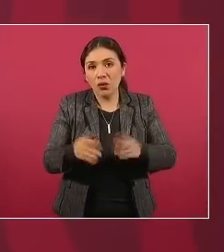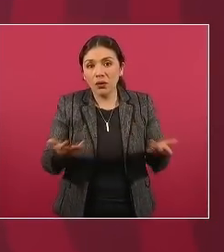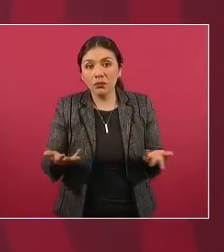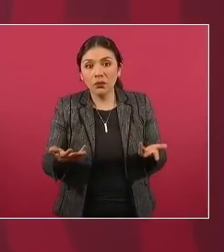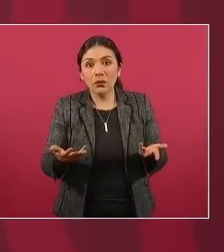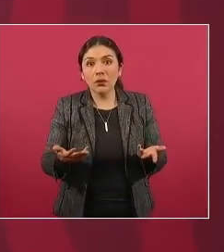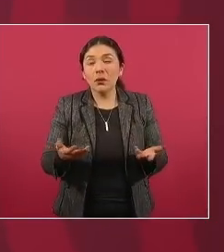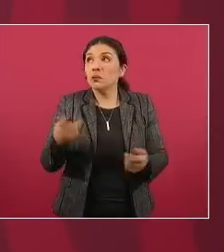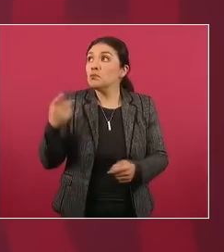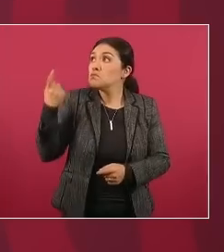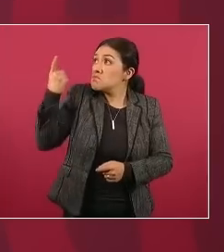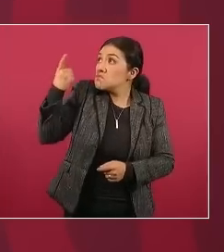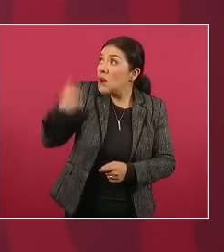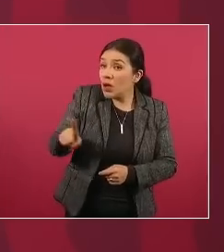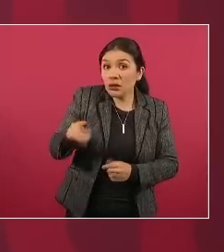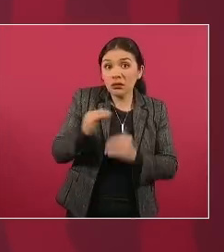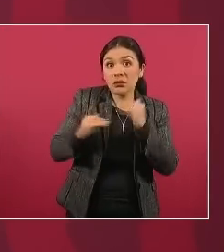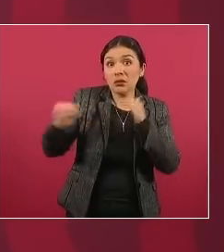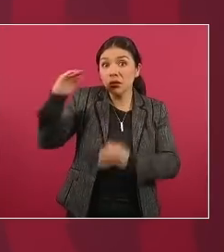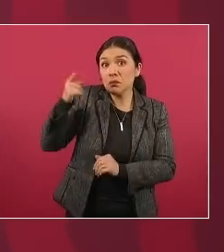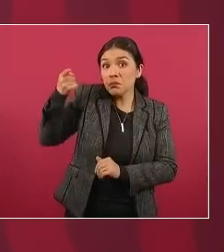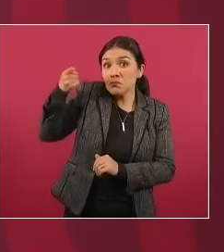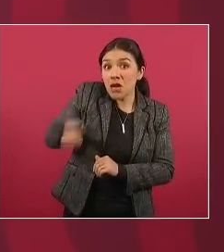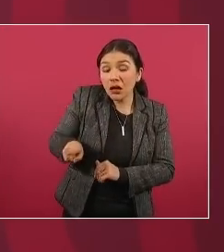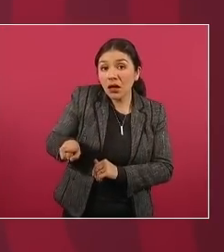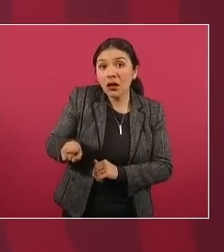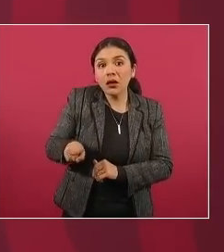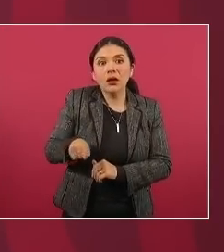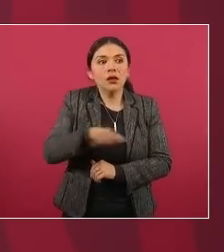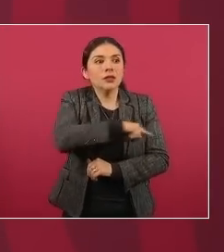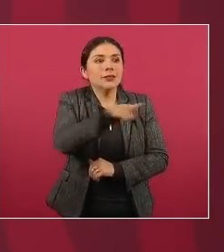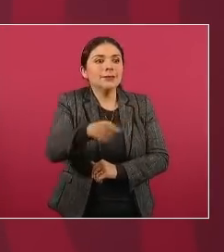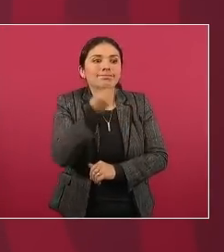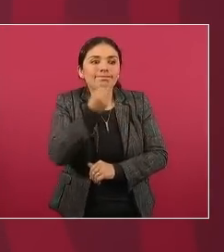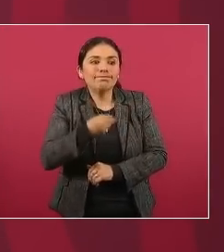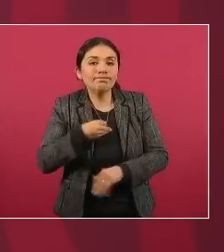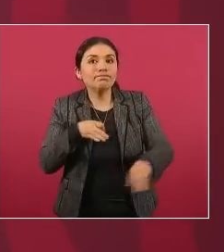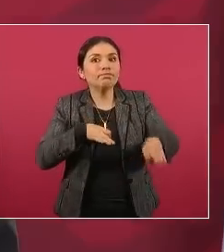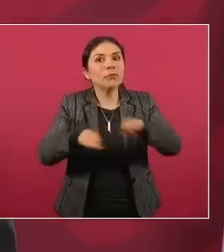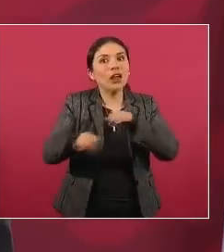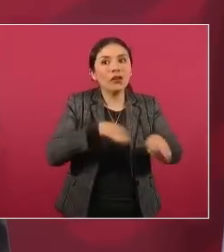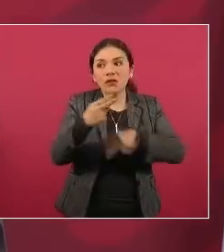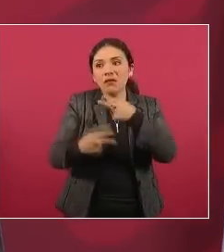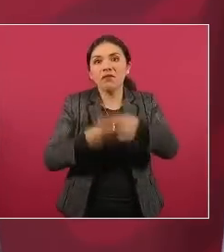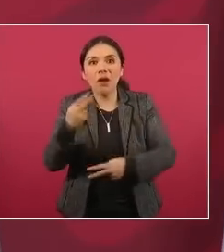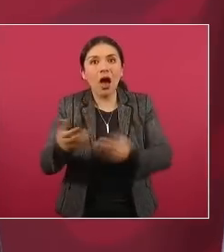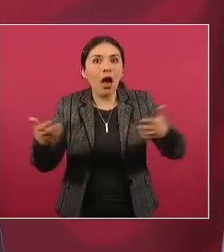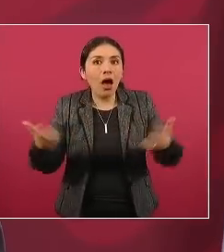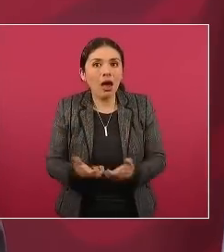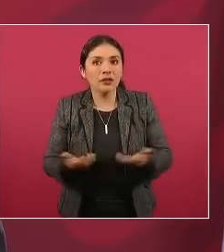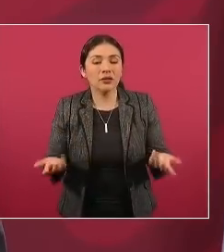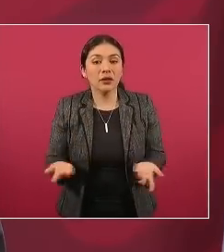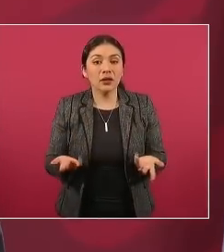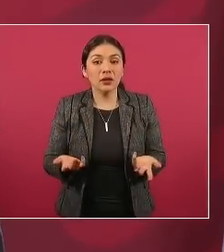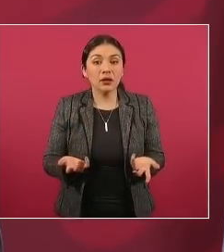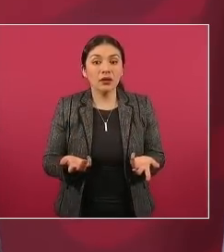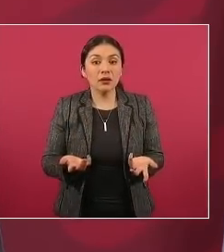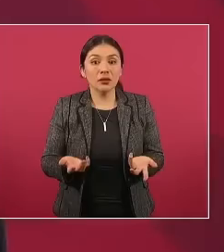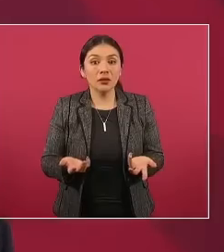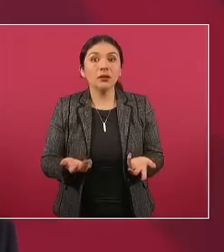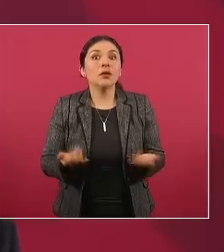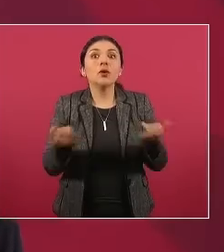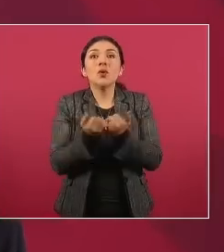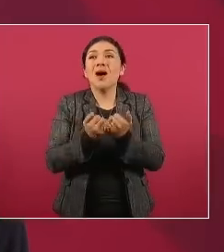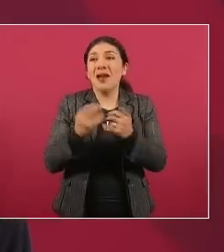Cuando terminó la Segunda Guerra Mundial y los rusos o los gringos se encontraron en los